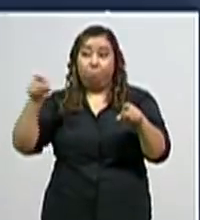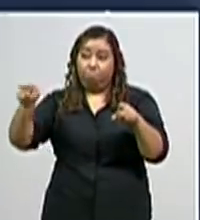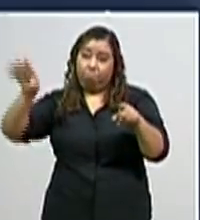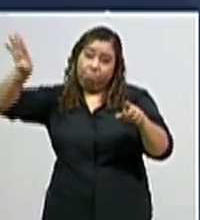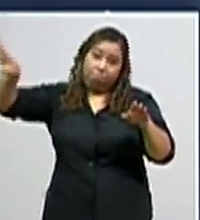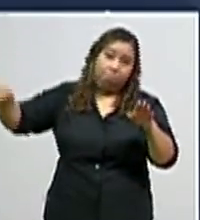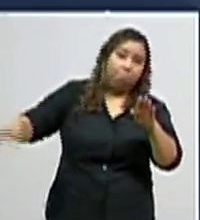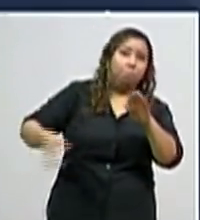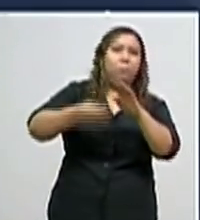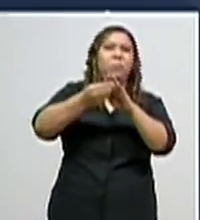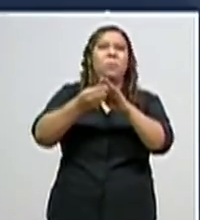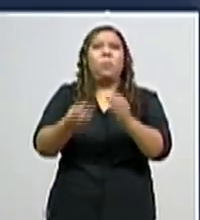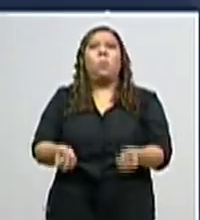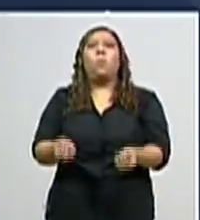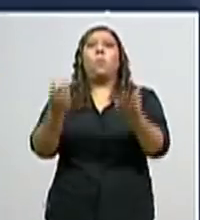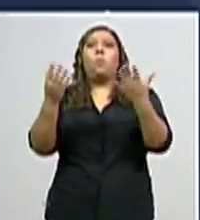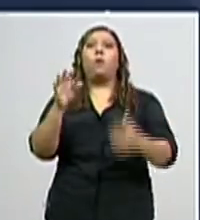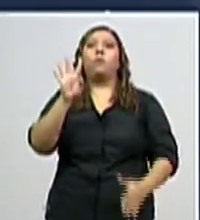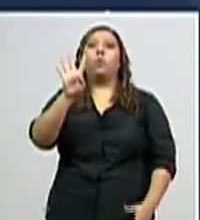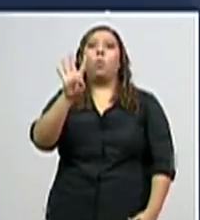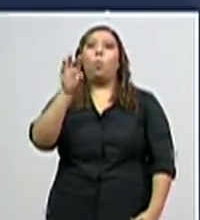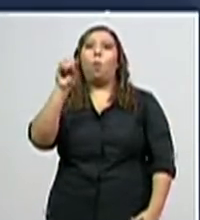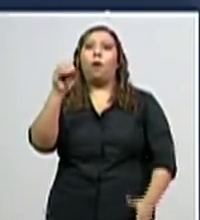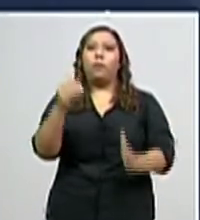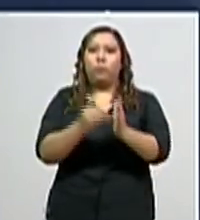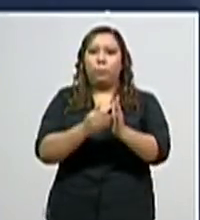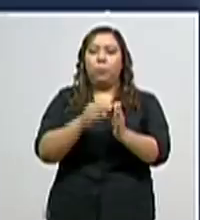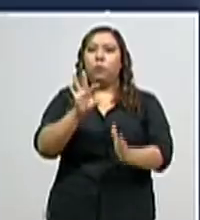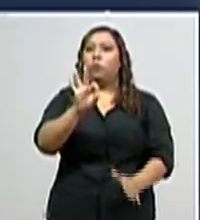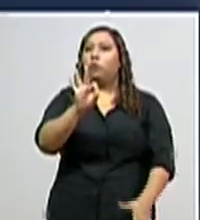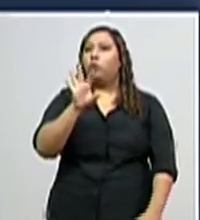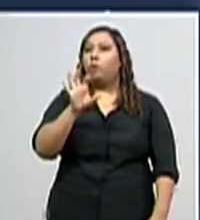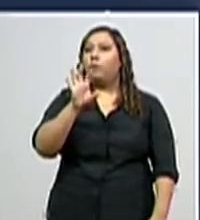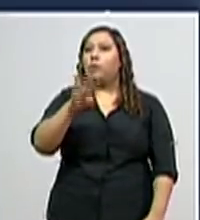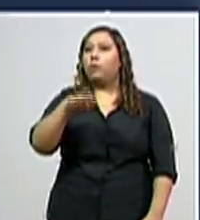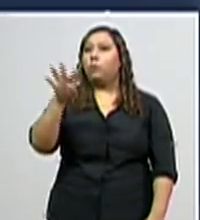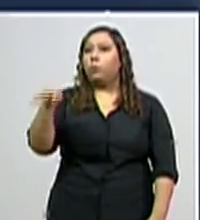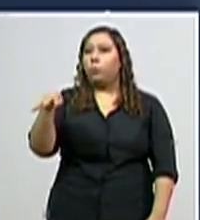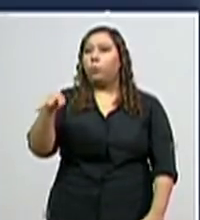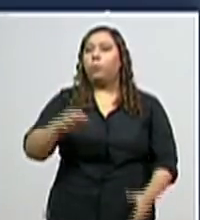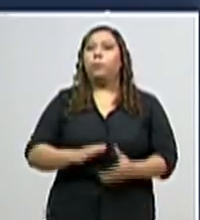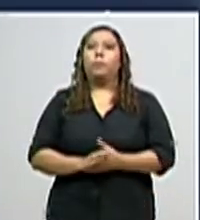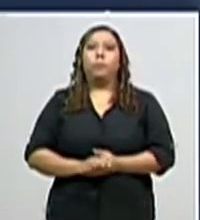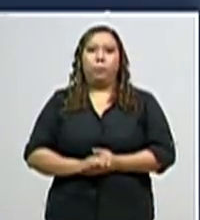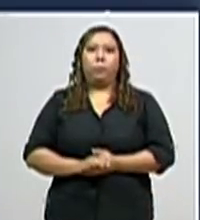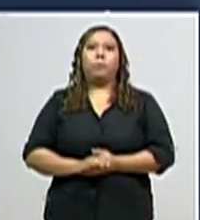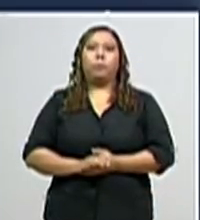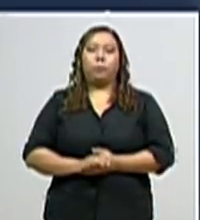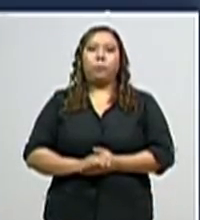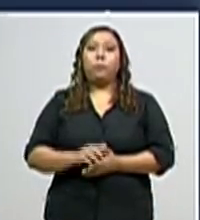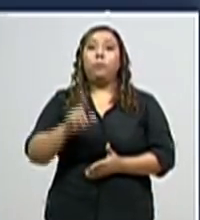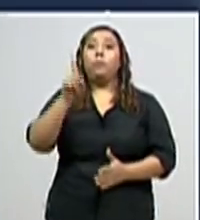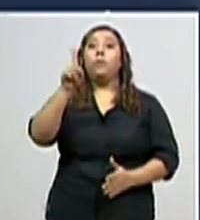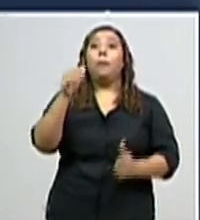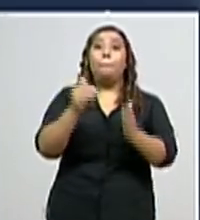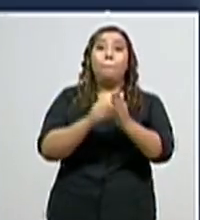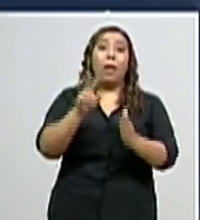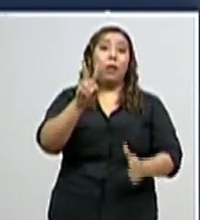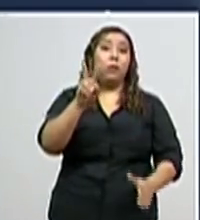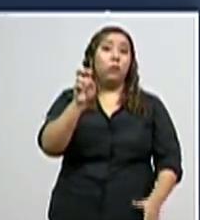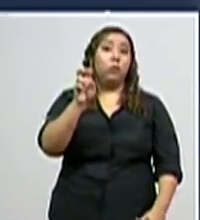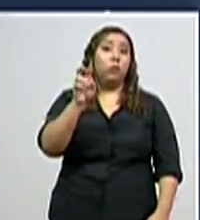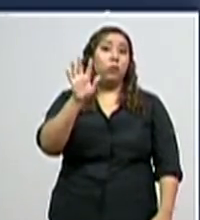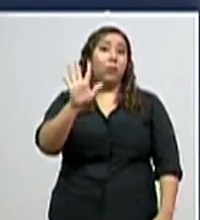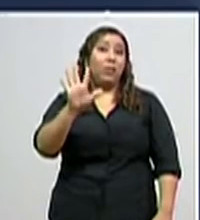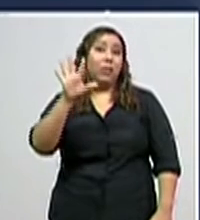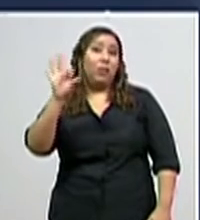la pandemia un total de 40,944 casos y un total de 1,259